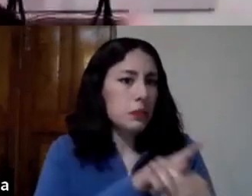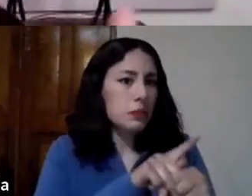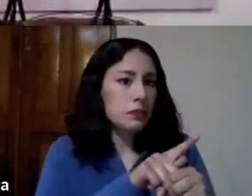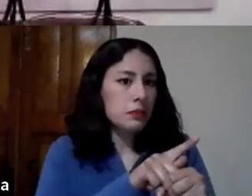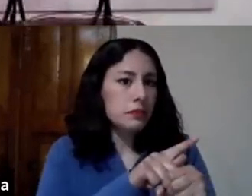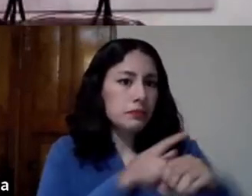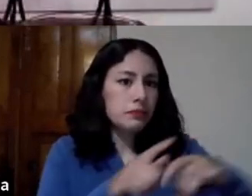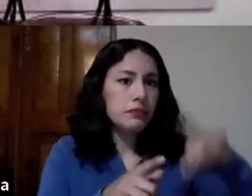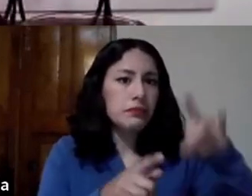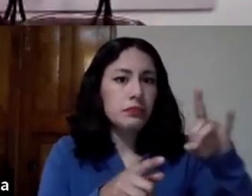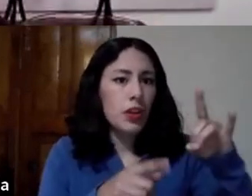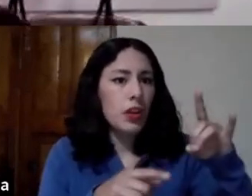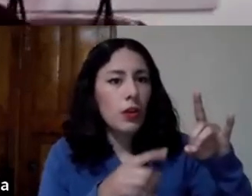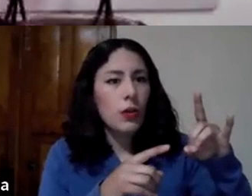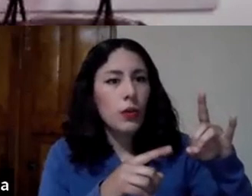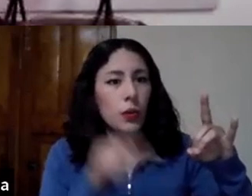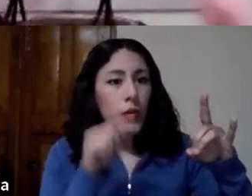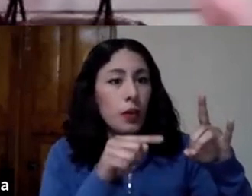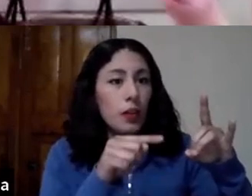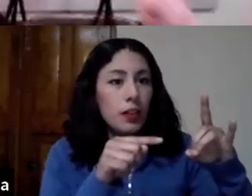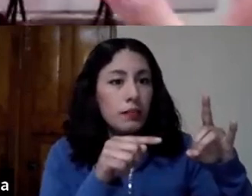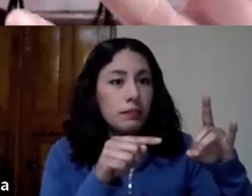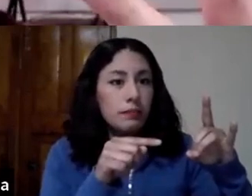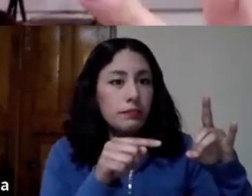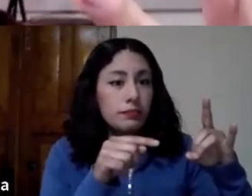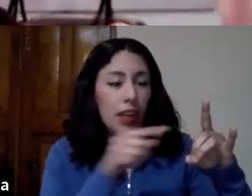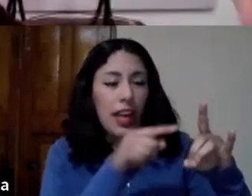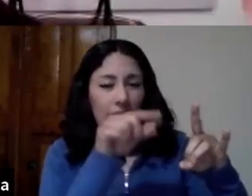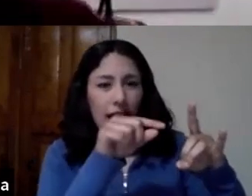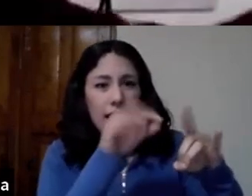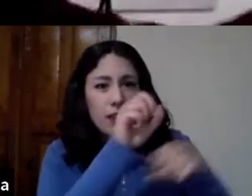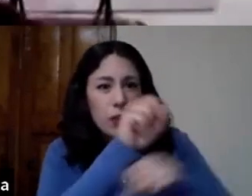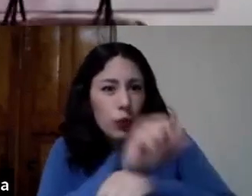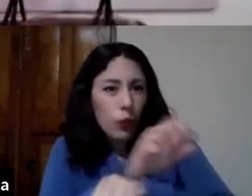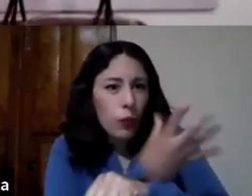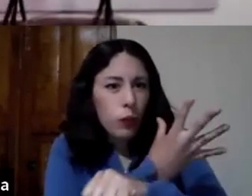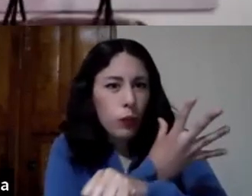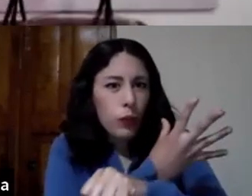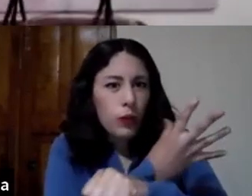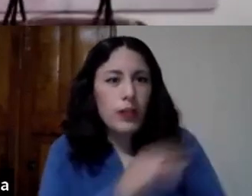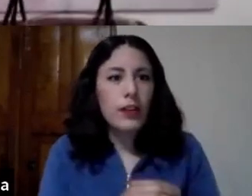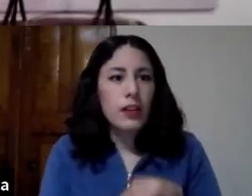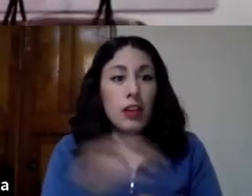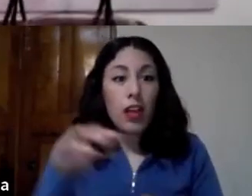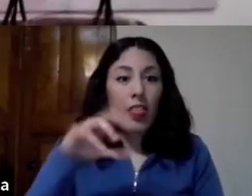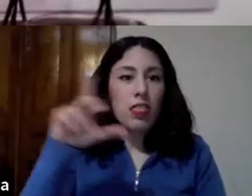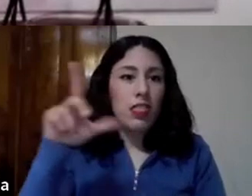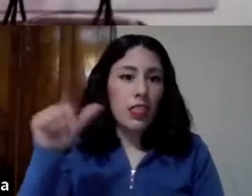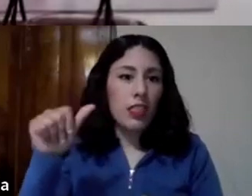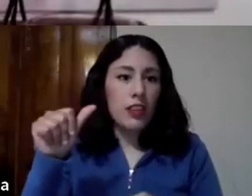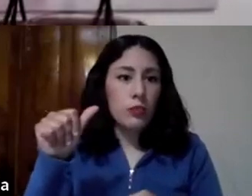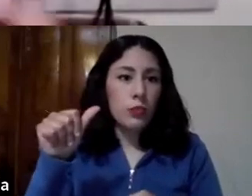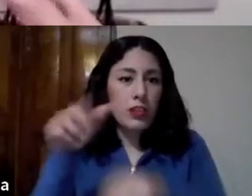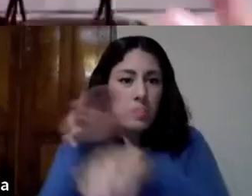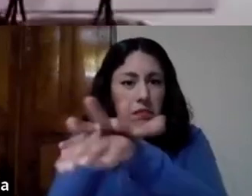y lo que nos dicen los historiadores es que se tomaba de esa sangre y se ponía como en el muslo de la otra persona y la otra